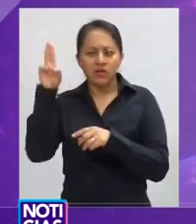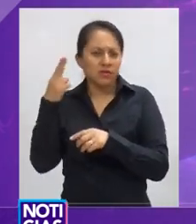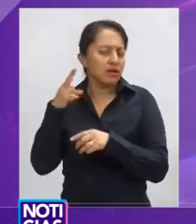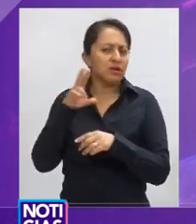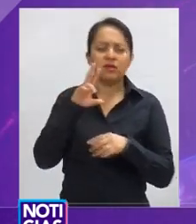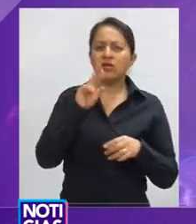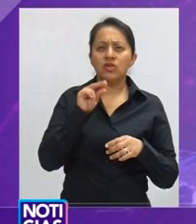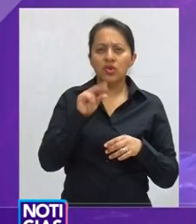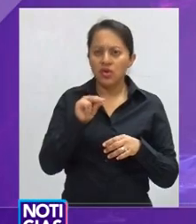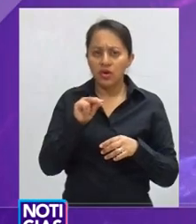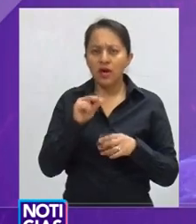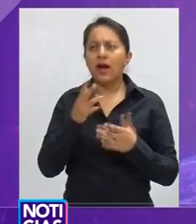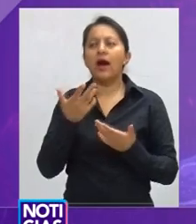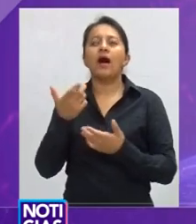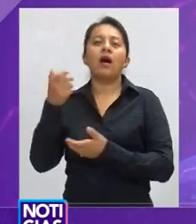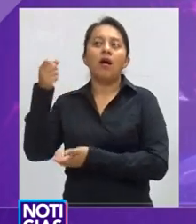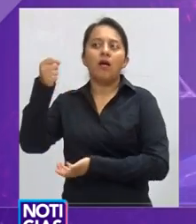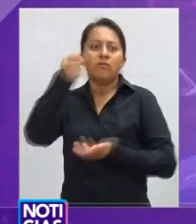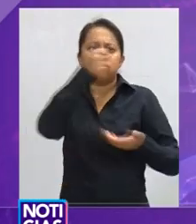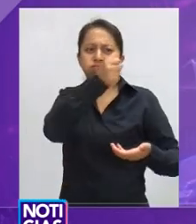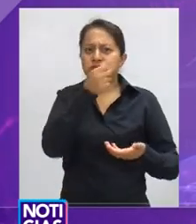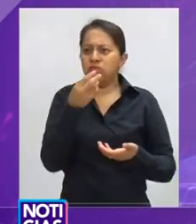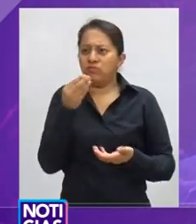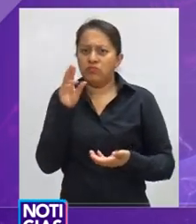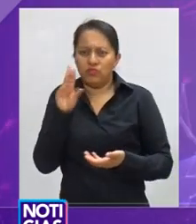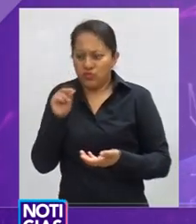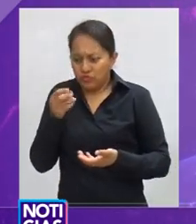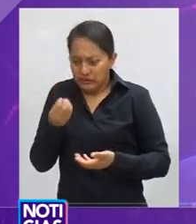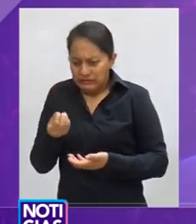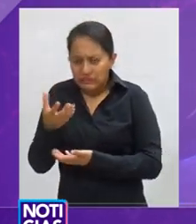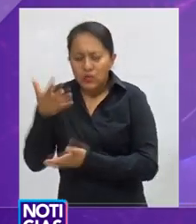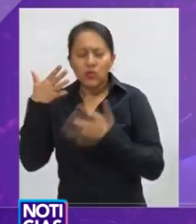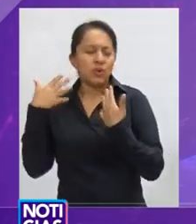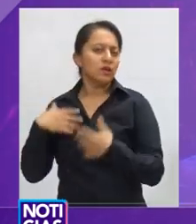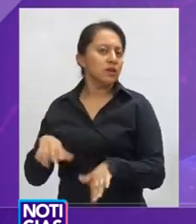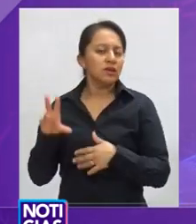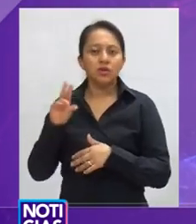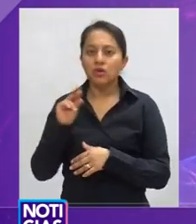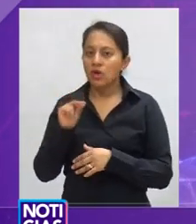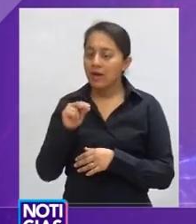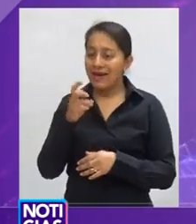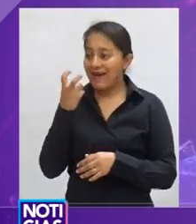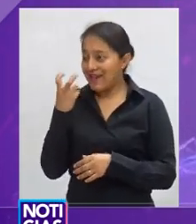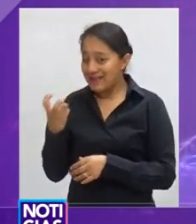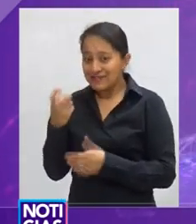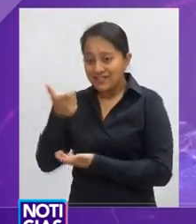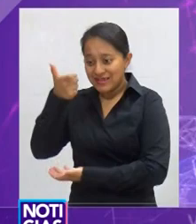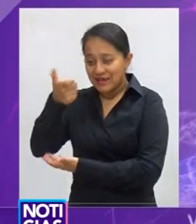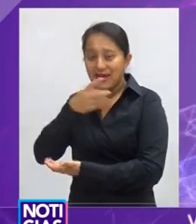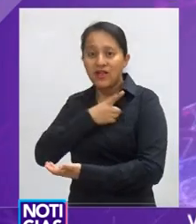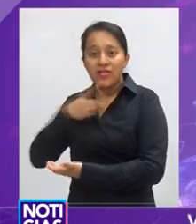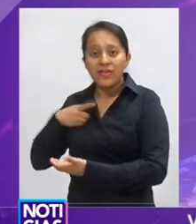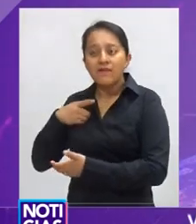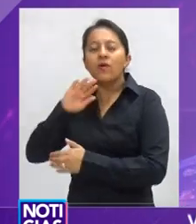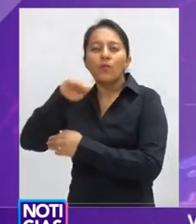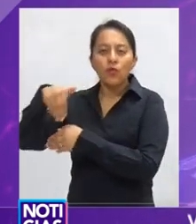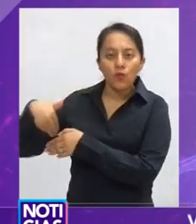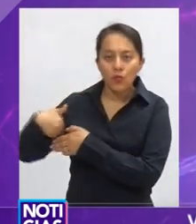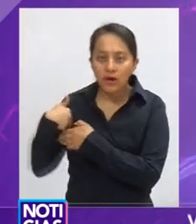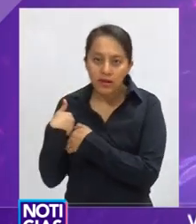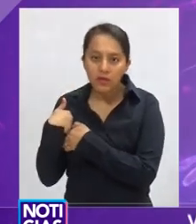pues el dinero es un recurso que estando etiquetado debe de estar resguardado por la autoridad. Con imágenes de David Feregrino,